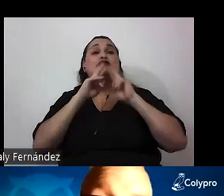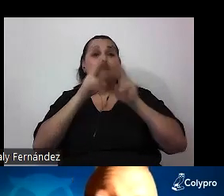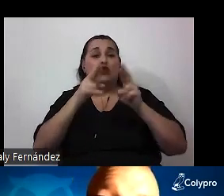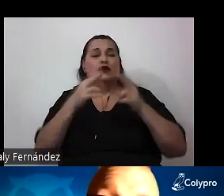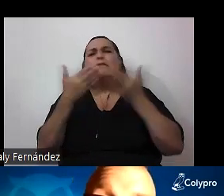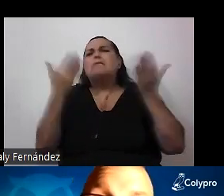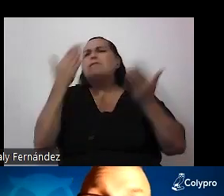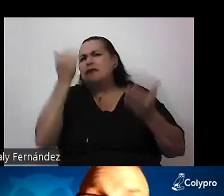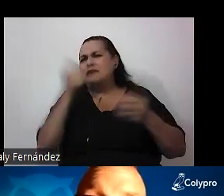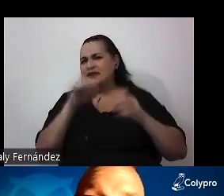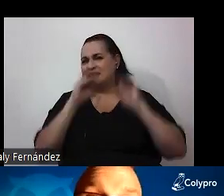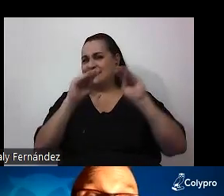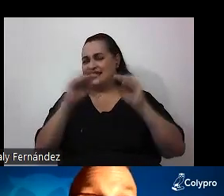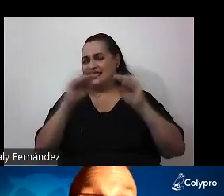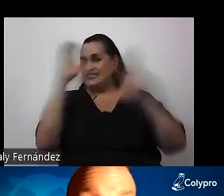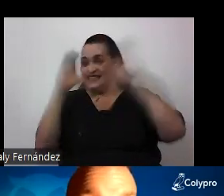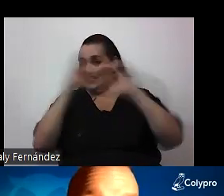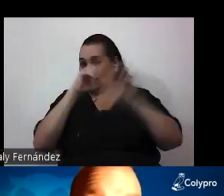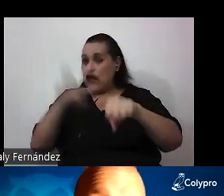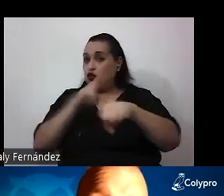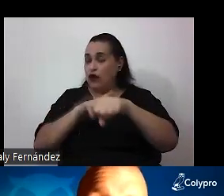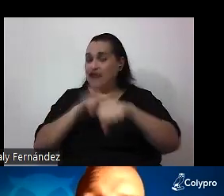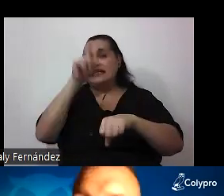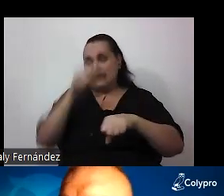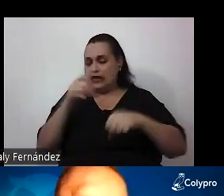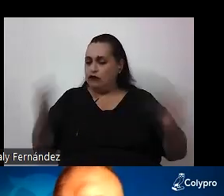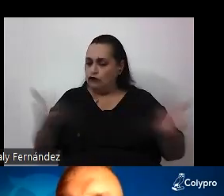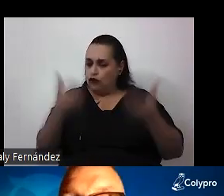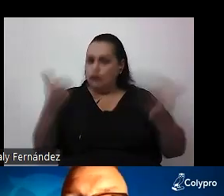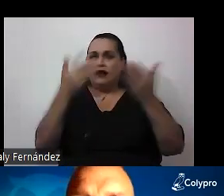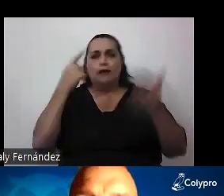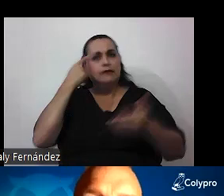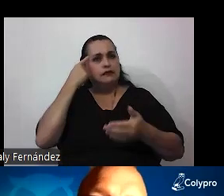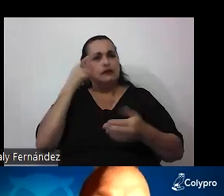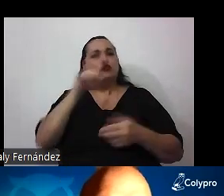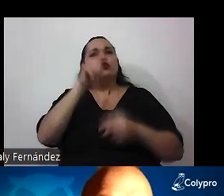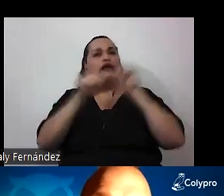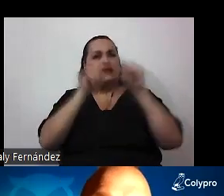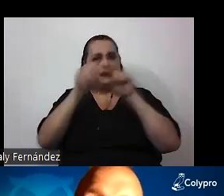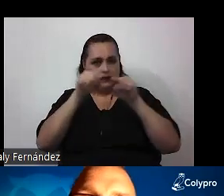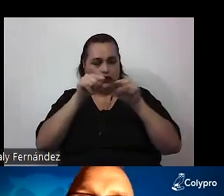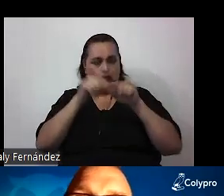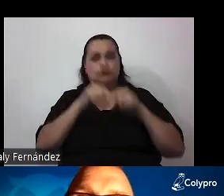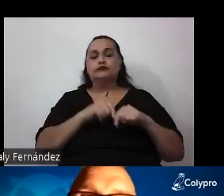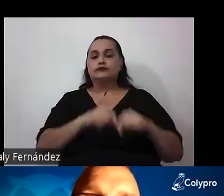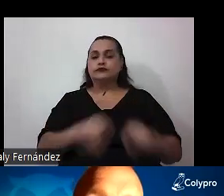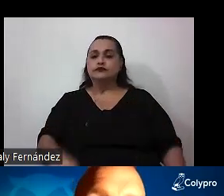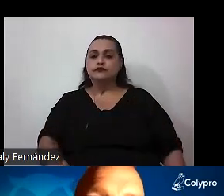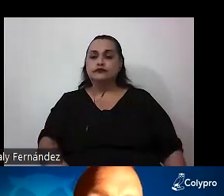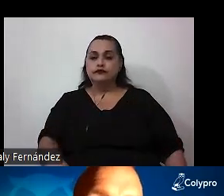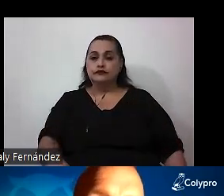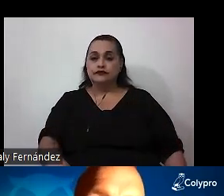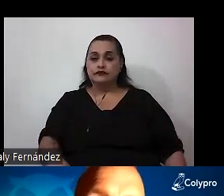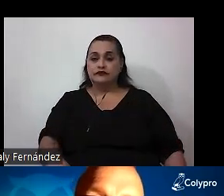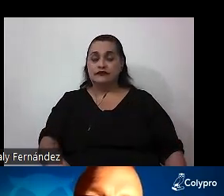frecuente que se haga referencia a la intención de fomentar el pensamiento crítico. Ahora bien, la expresión